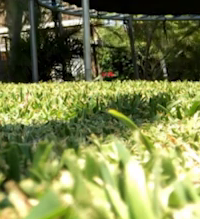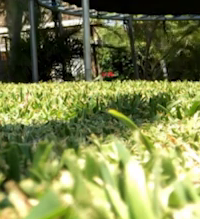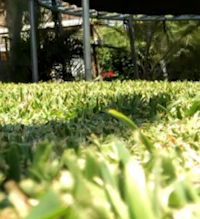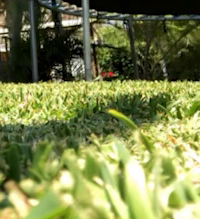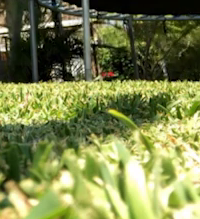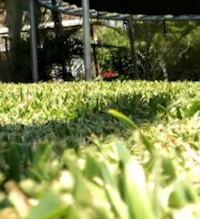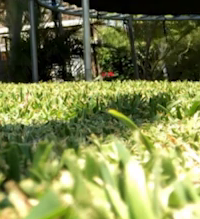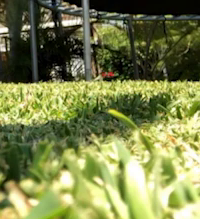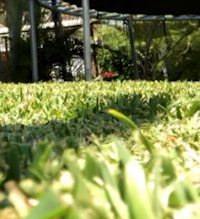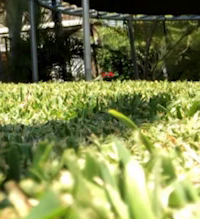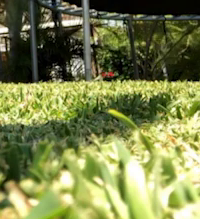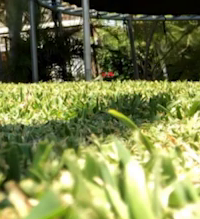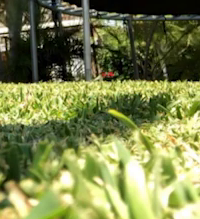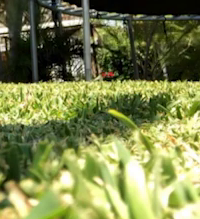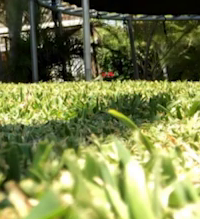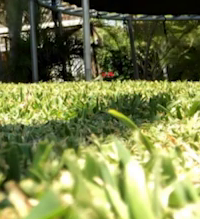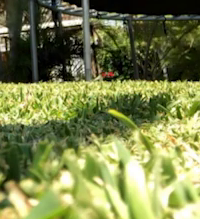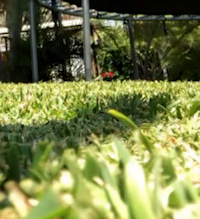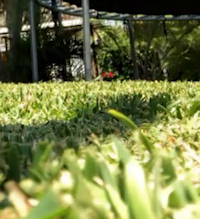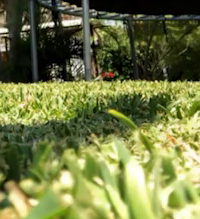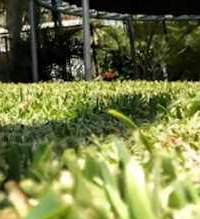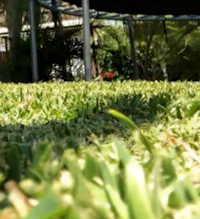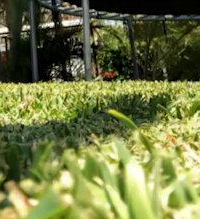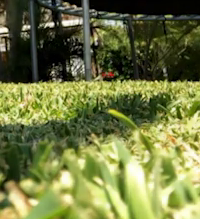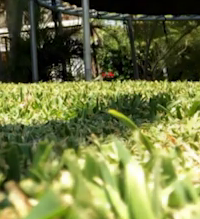Y ahora hacia el centro.